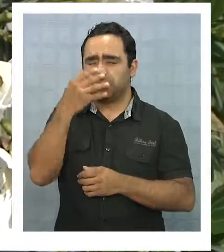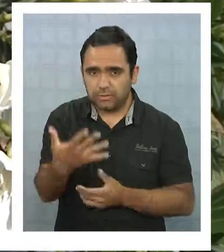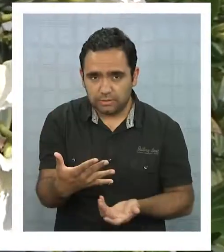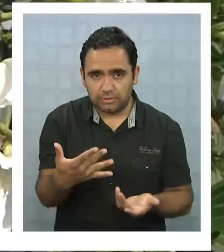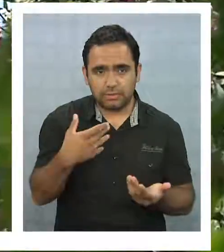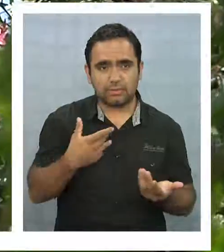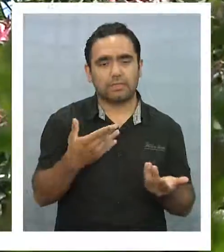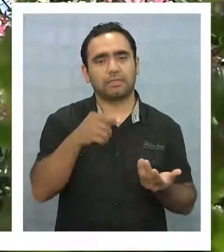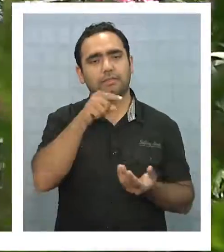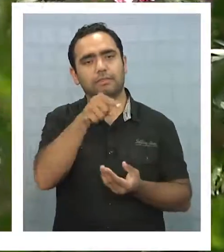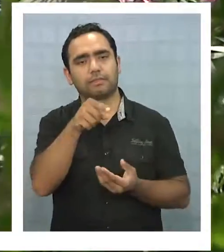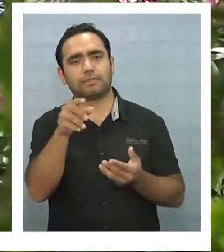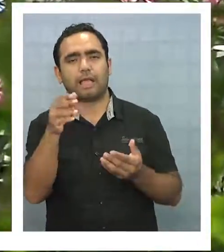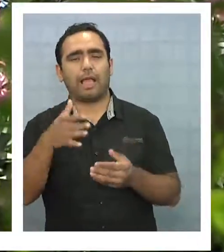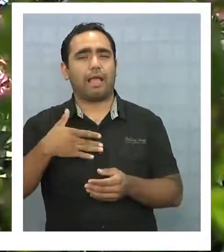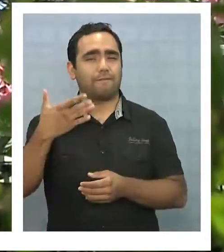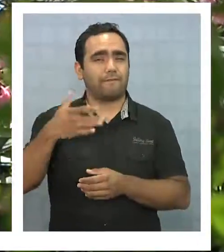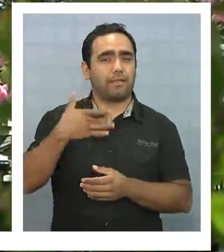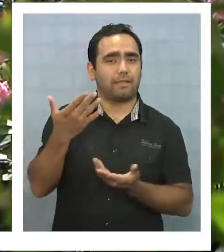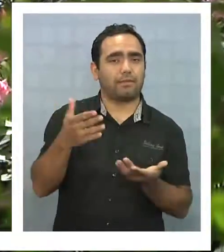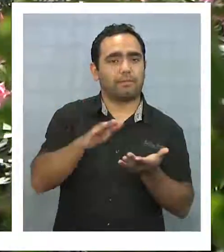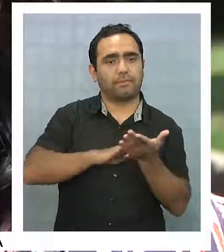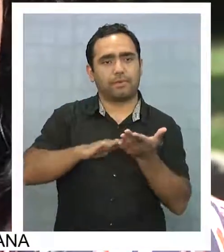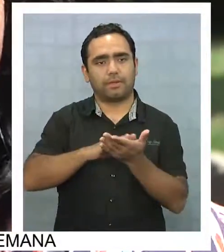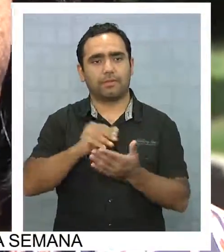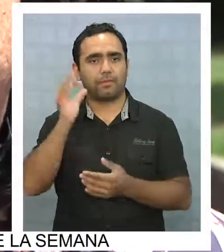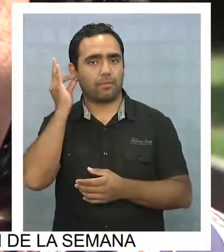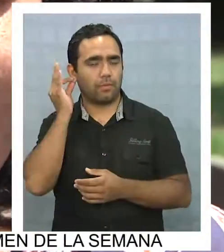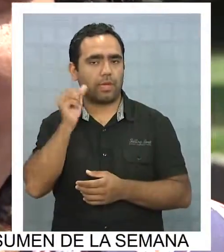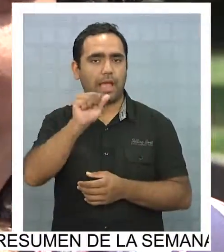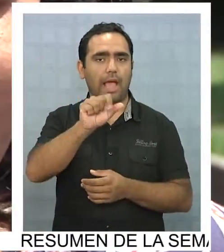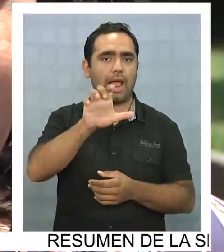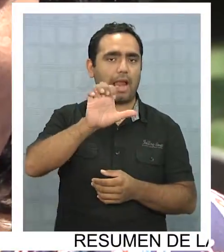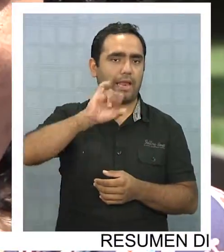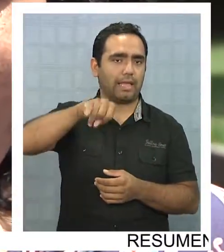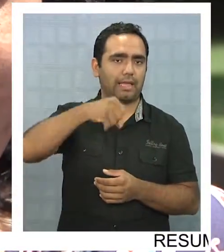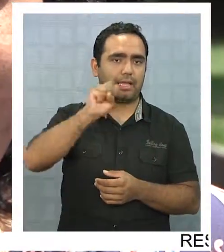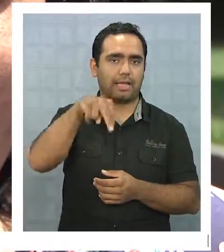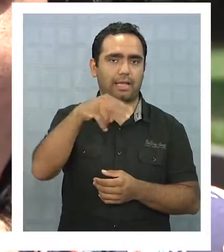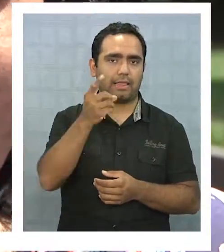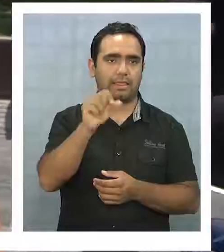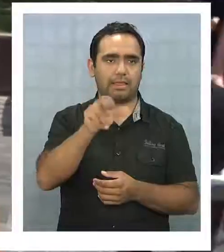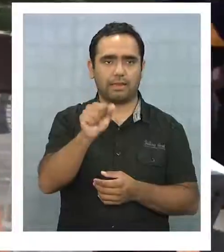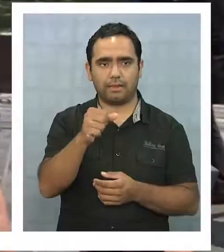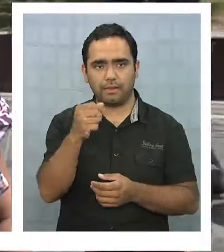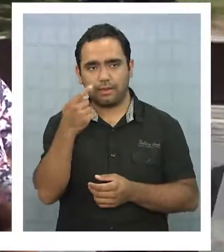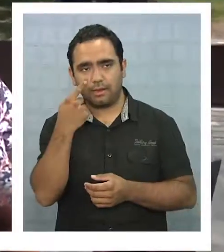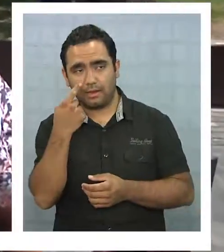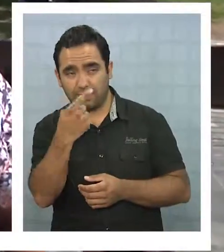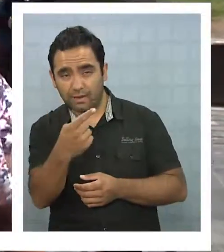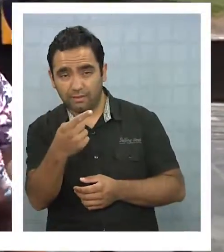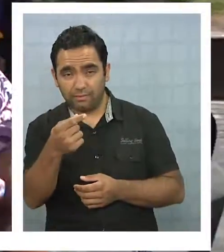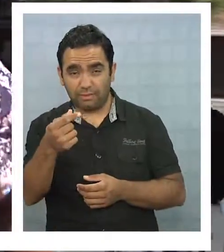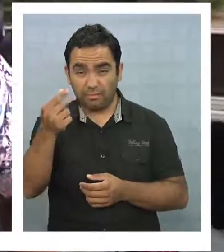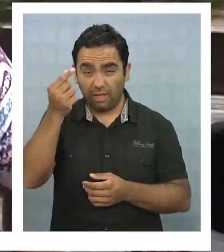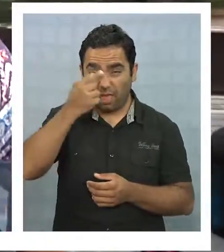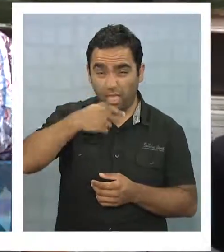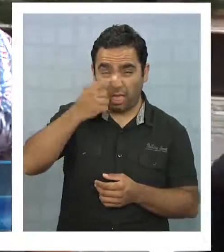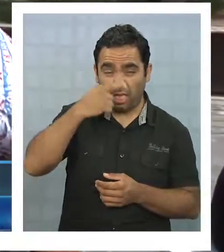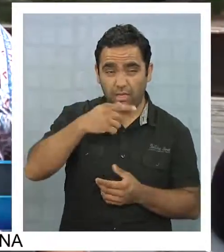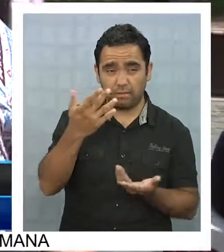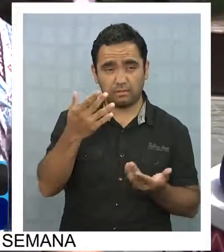alérgenos, afectando, por ejemplo, a Alejandra Leiva. Oiga, Alejandra, la vemos toda congestionada,